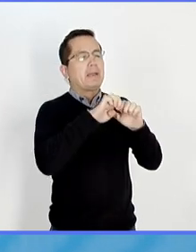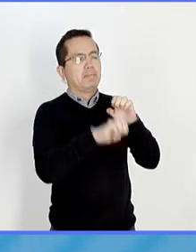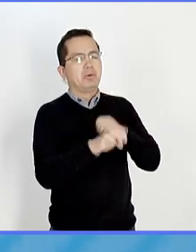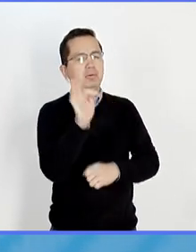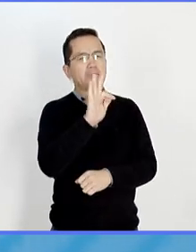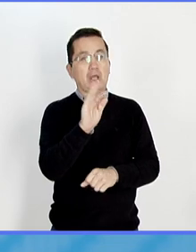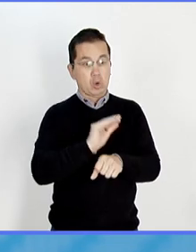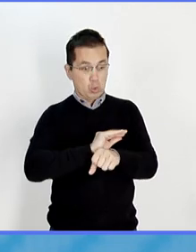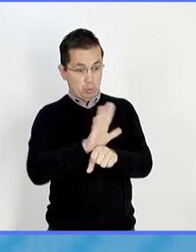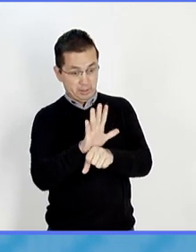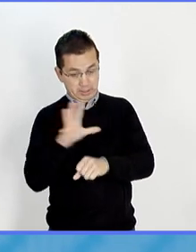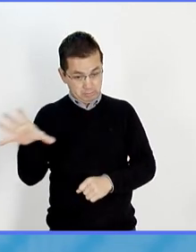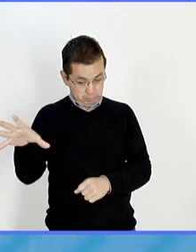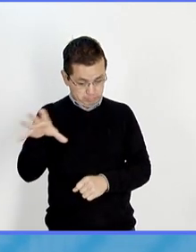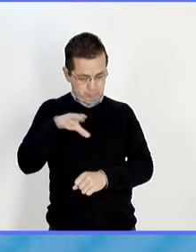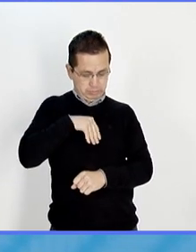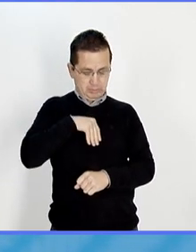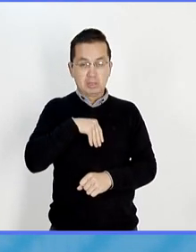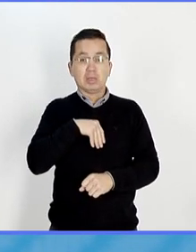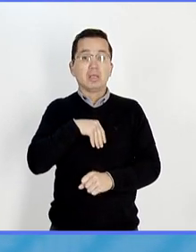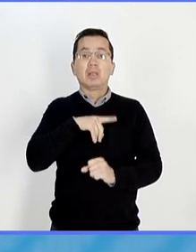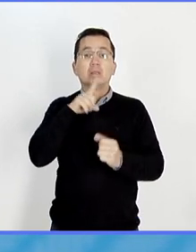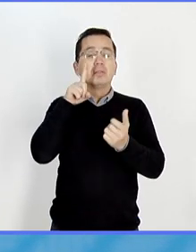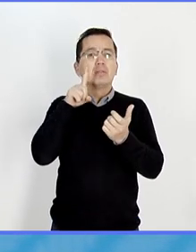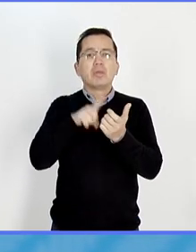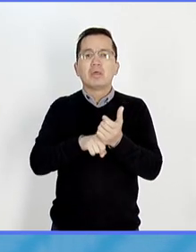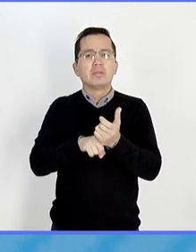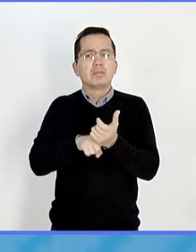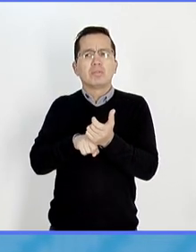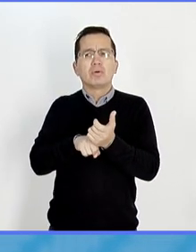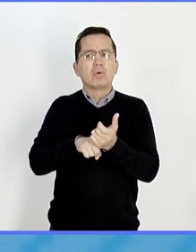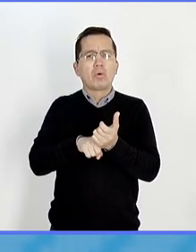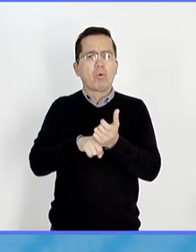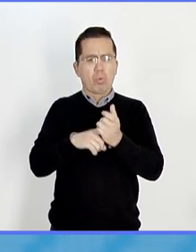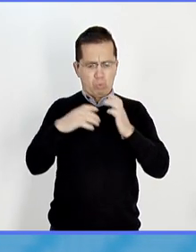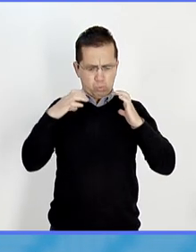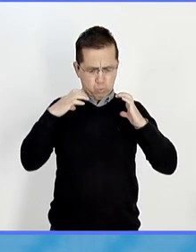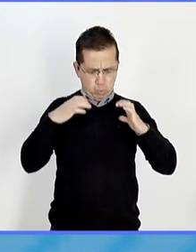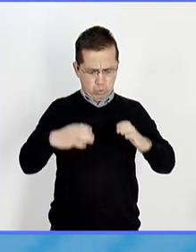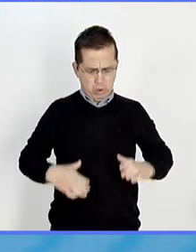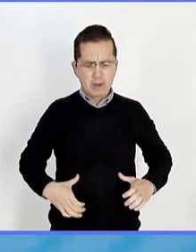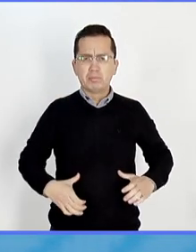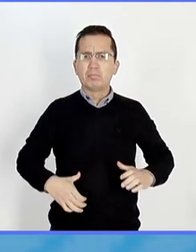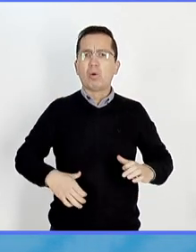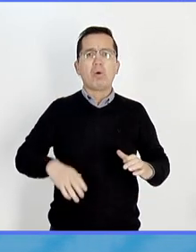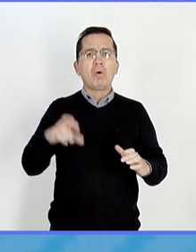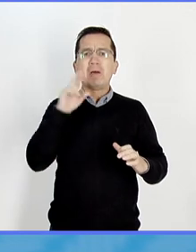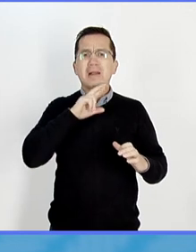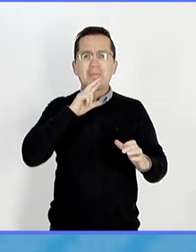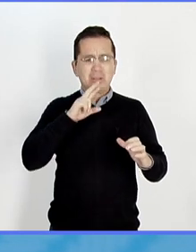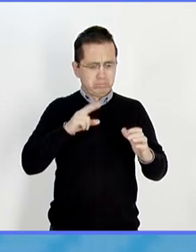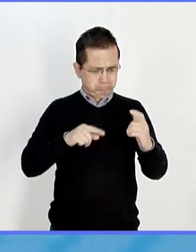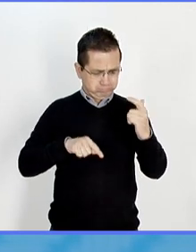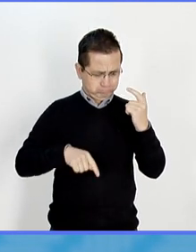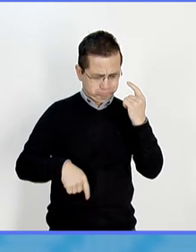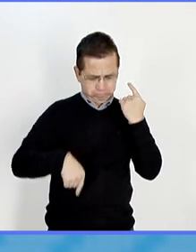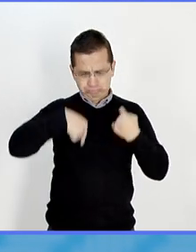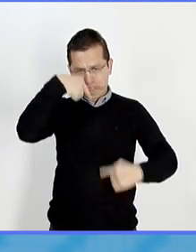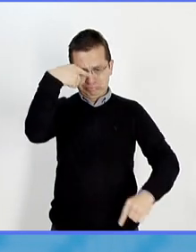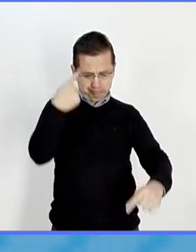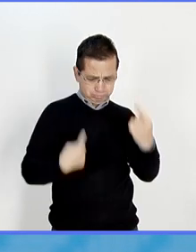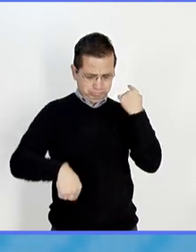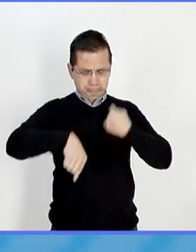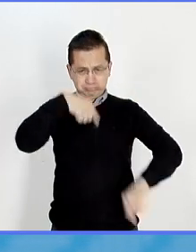SARS-CoV-2, en ese momento, por un tiempo corto, tú haces una medida, haces medidas